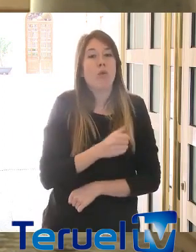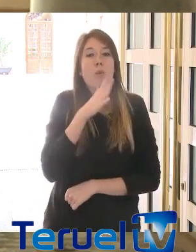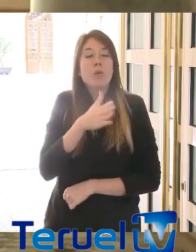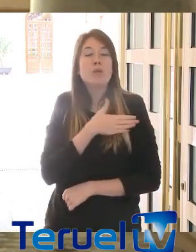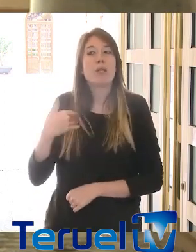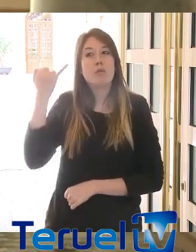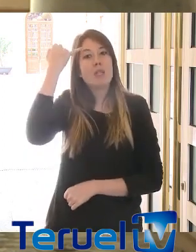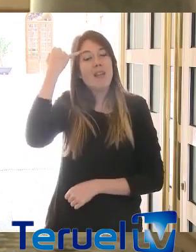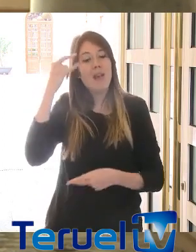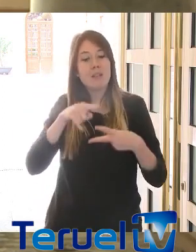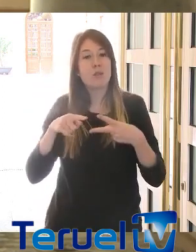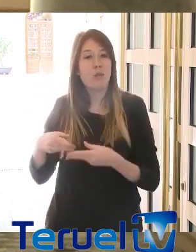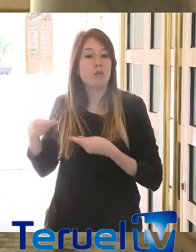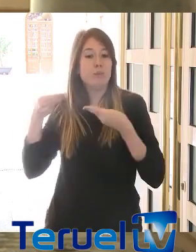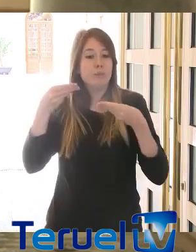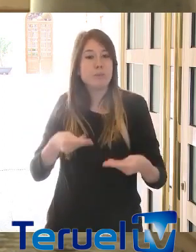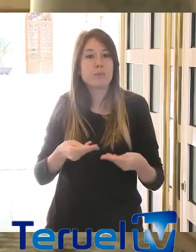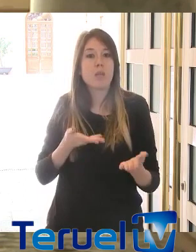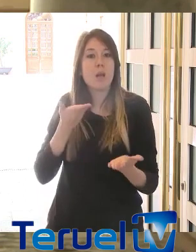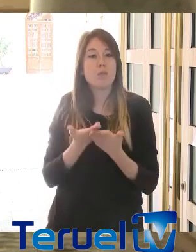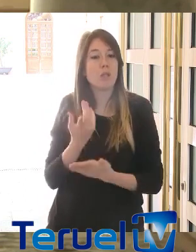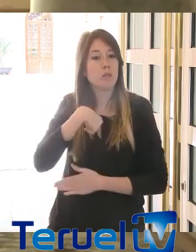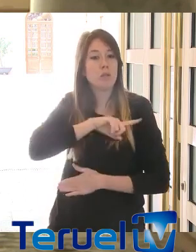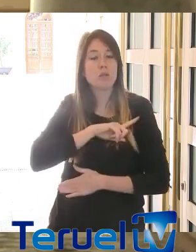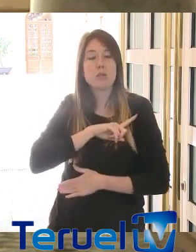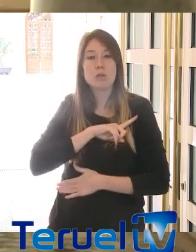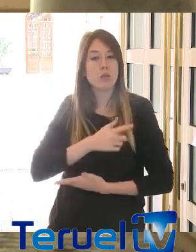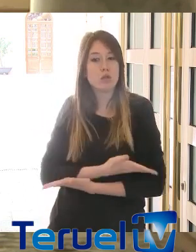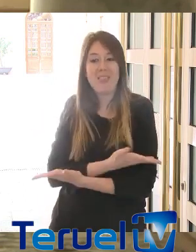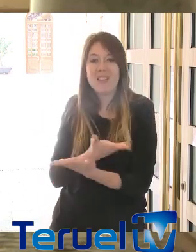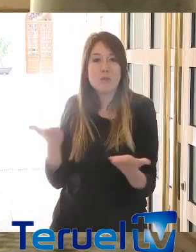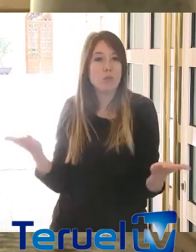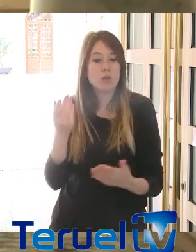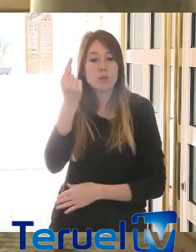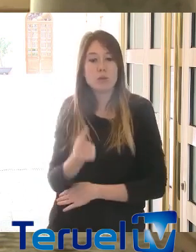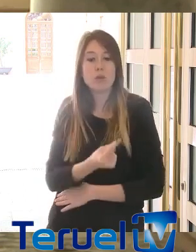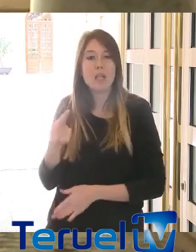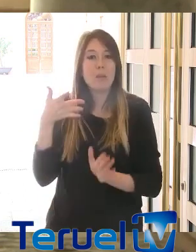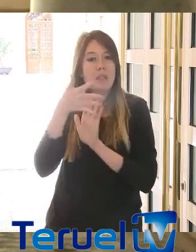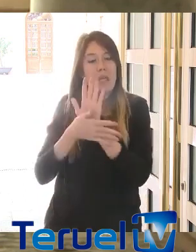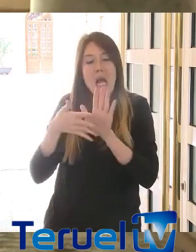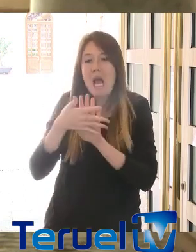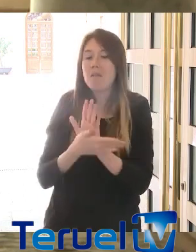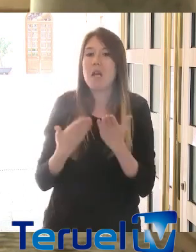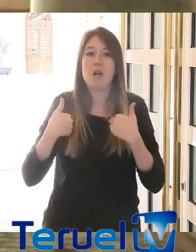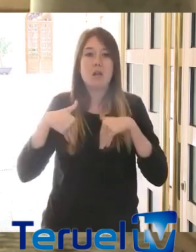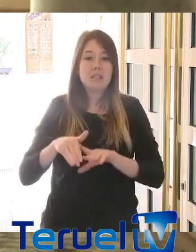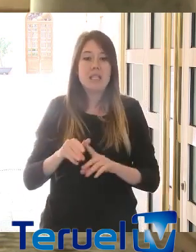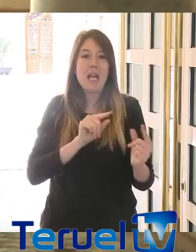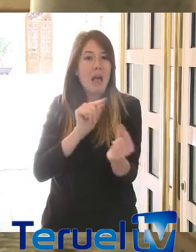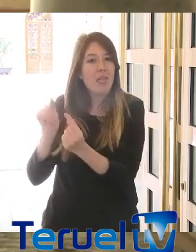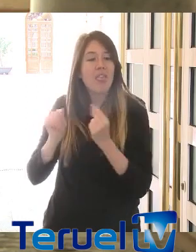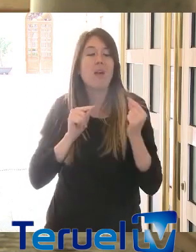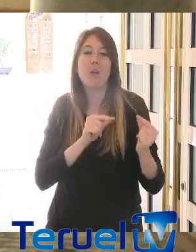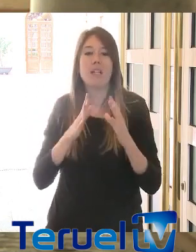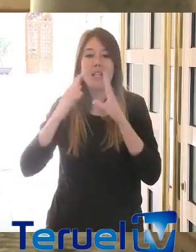ideas, estando, desde luego, absolutamente dispuestos a hablar durante estos días e intentar que tengamos un pacto